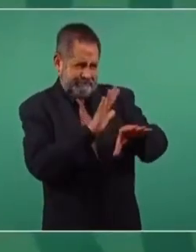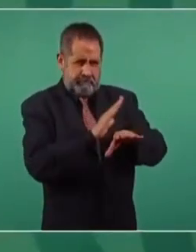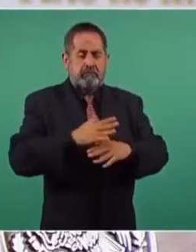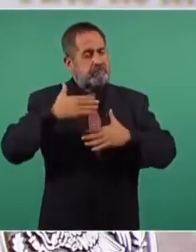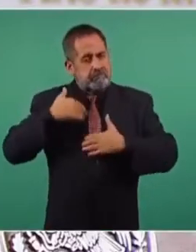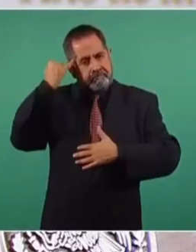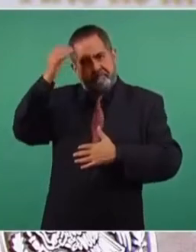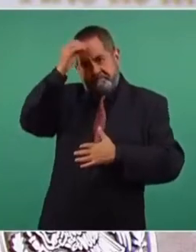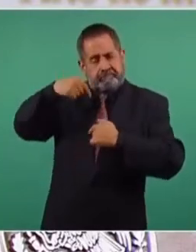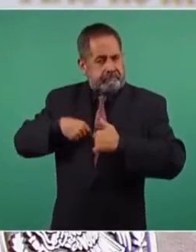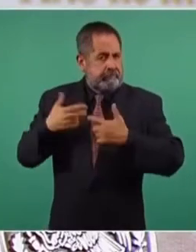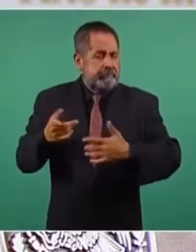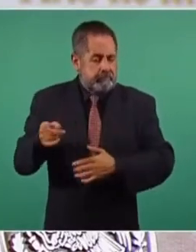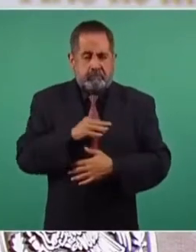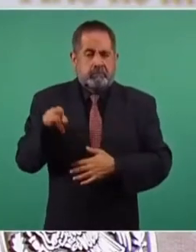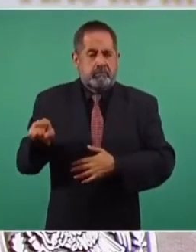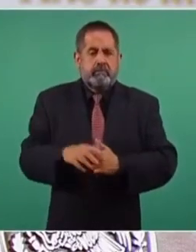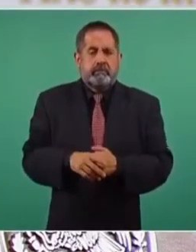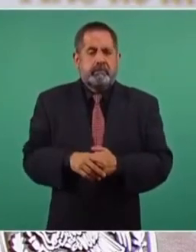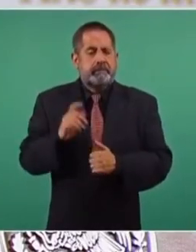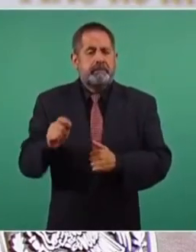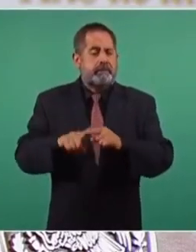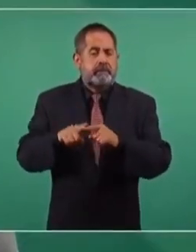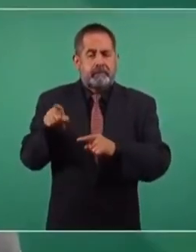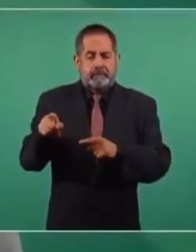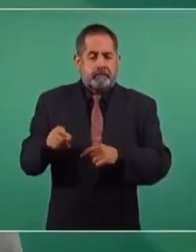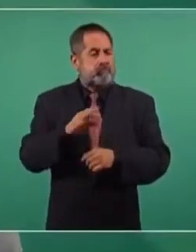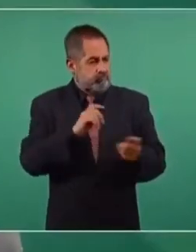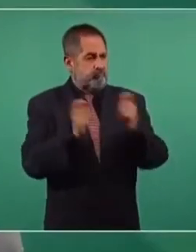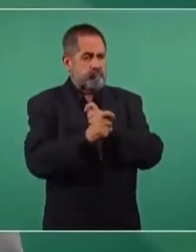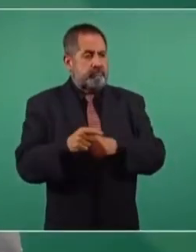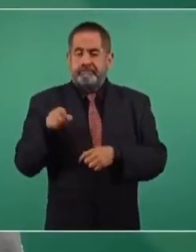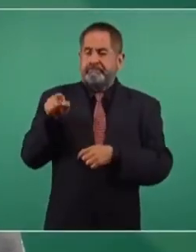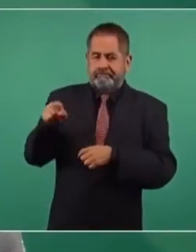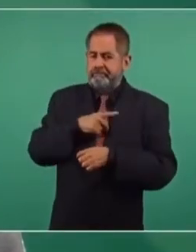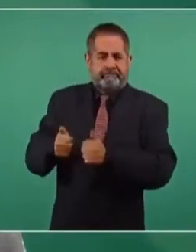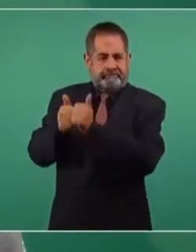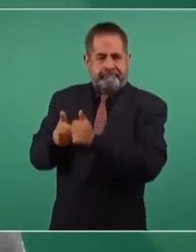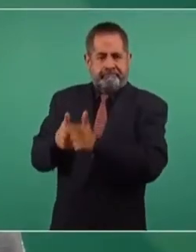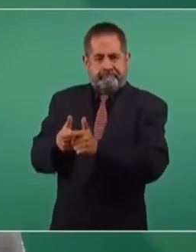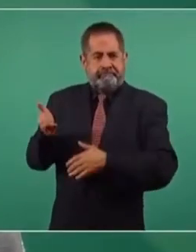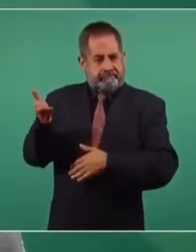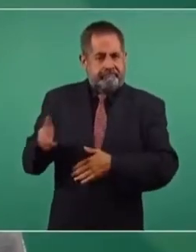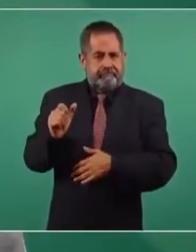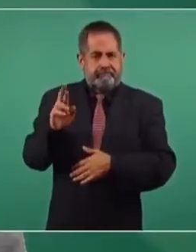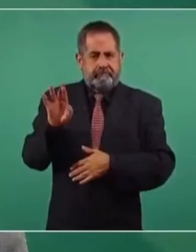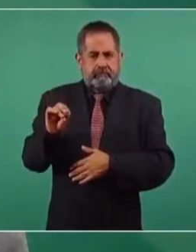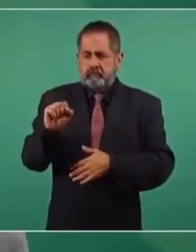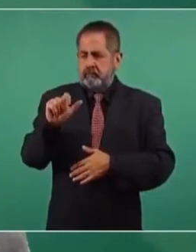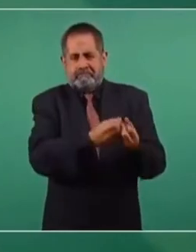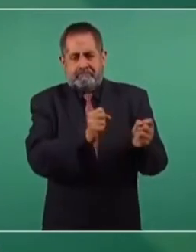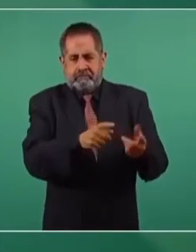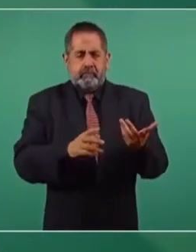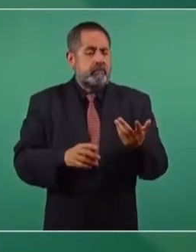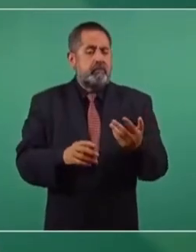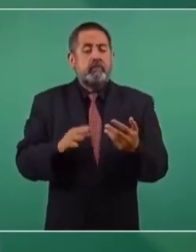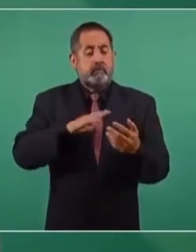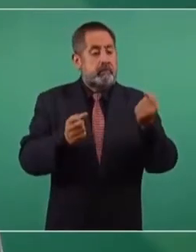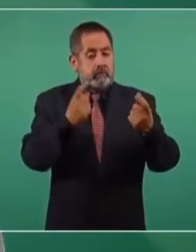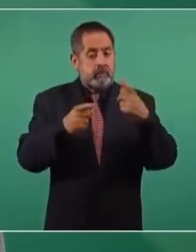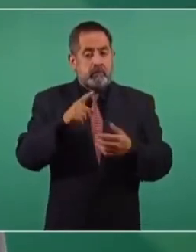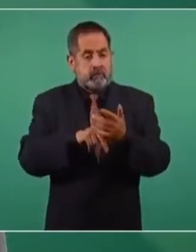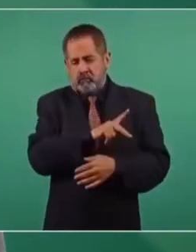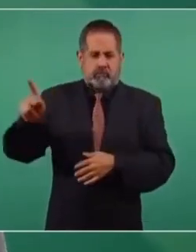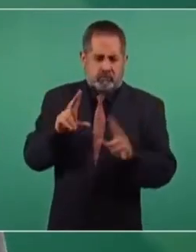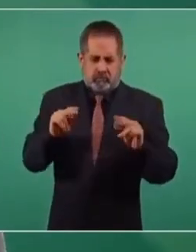mi punto de vista, pasa porque se mantenga el ministro Saldívar. Así como hay en el Poder